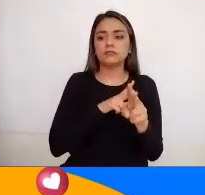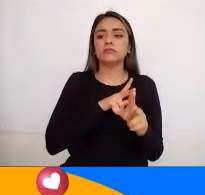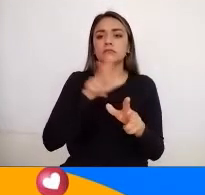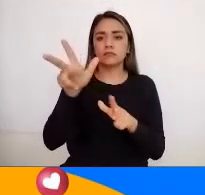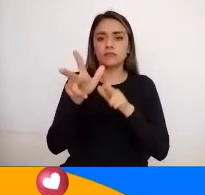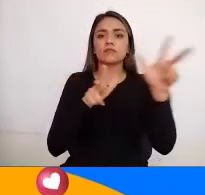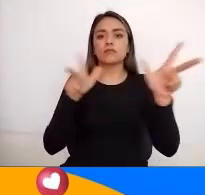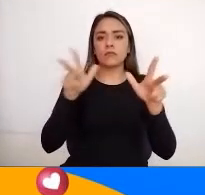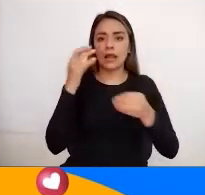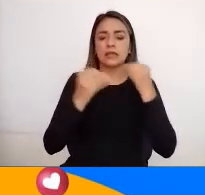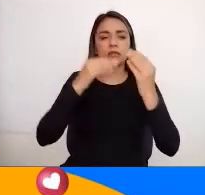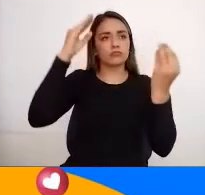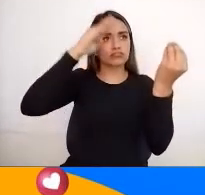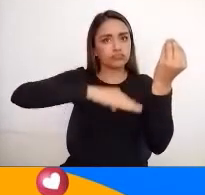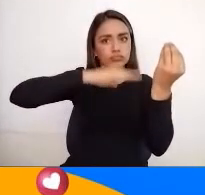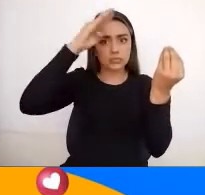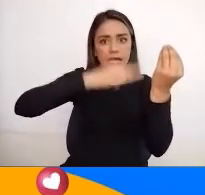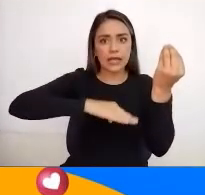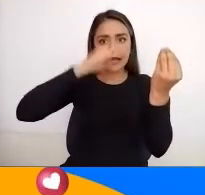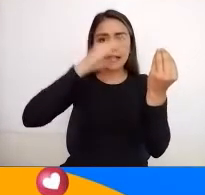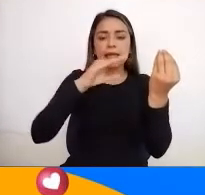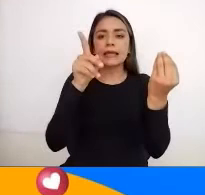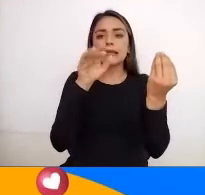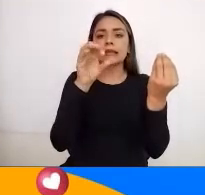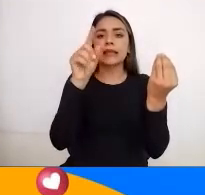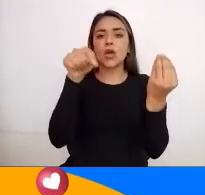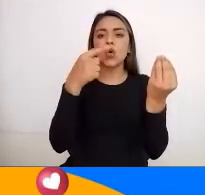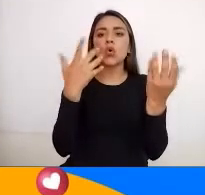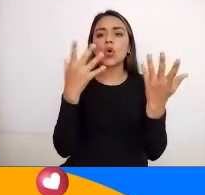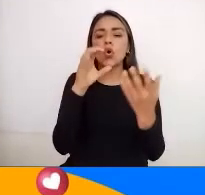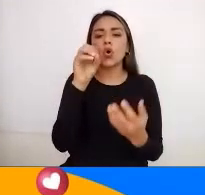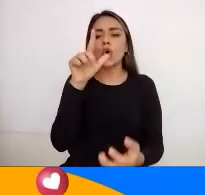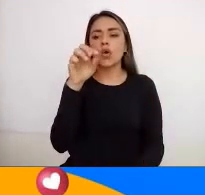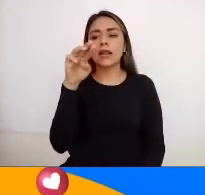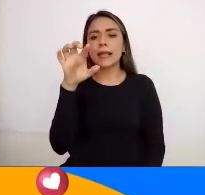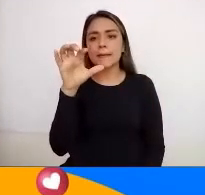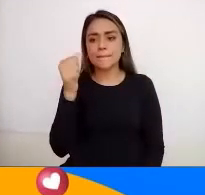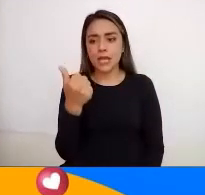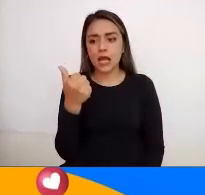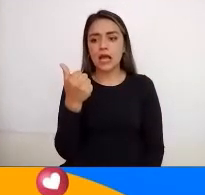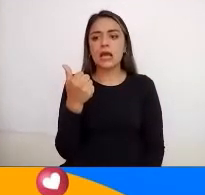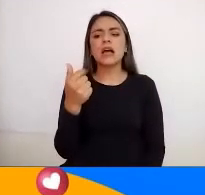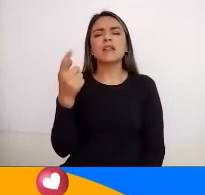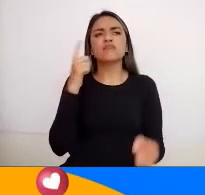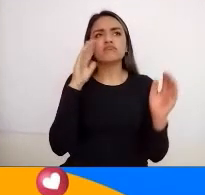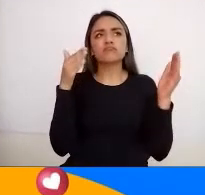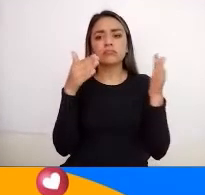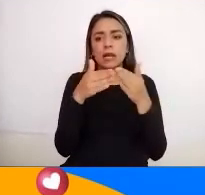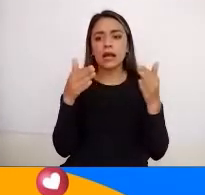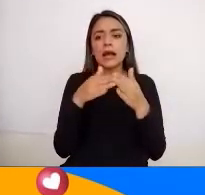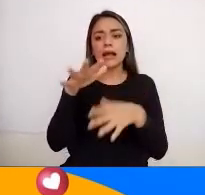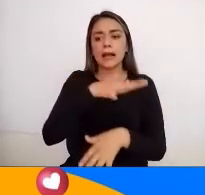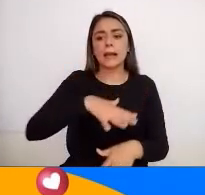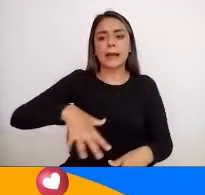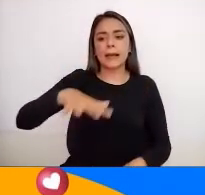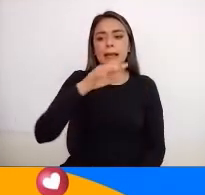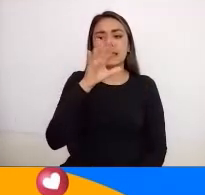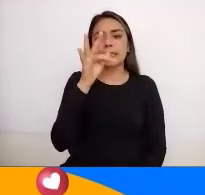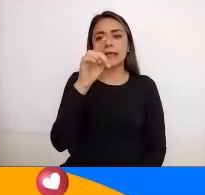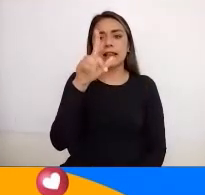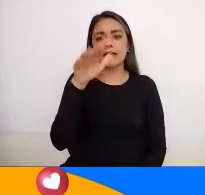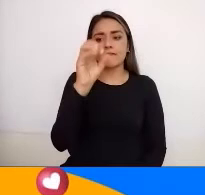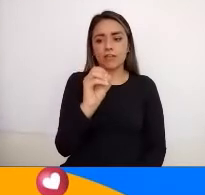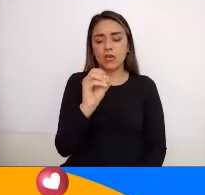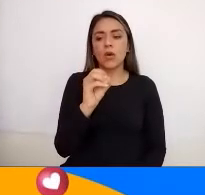Se hacía culto Al dioseo En Olimpia Y se situaba En el Valle De la Feo Pero ellos